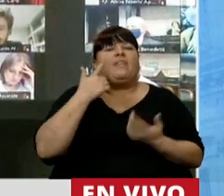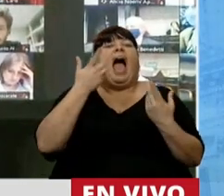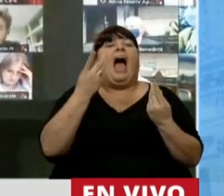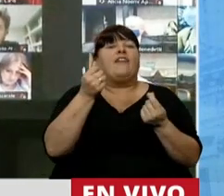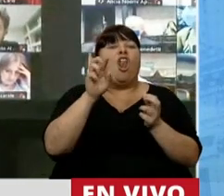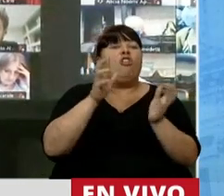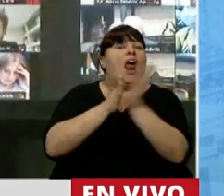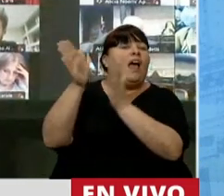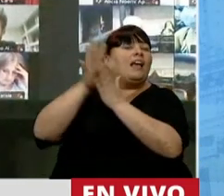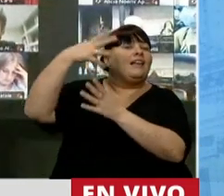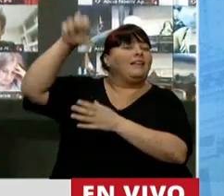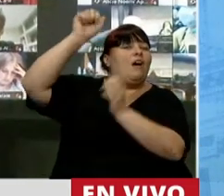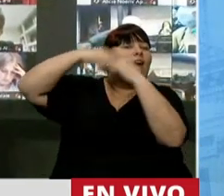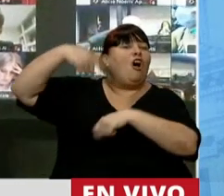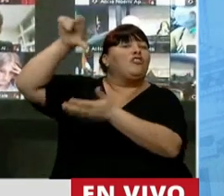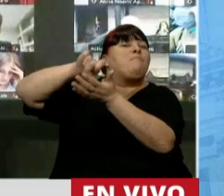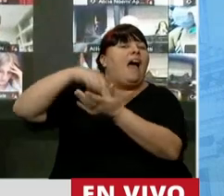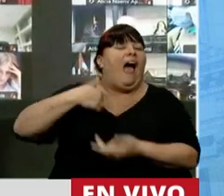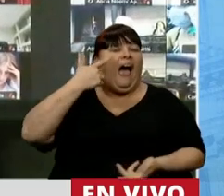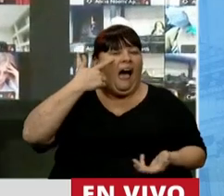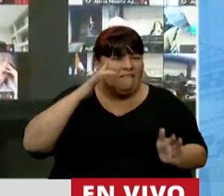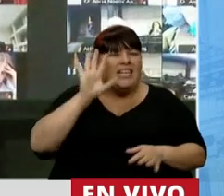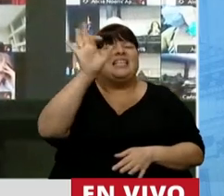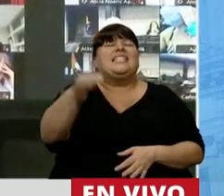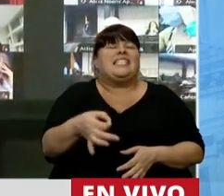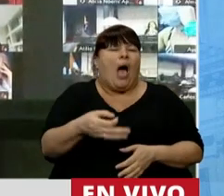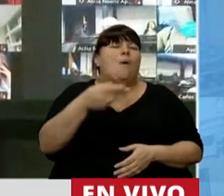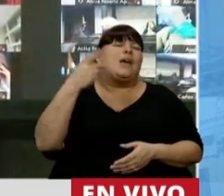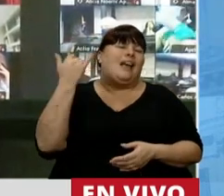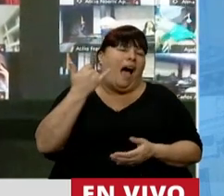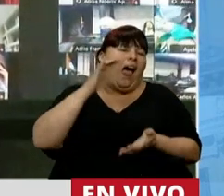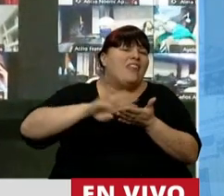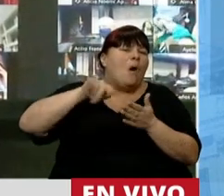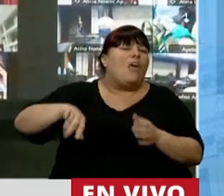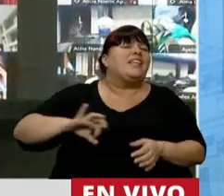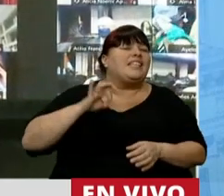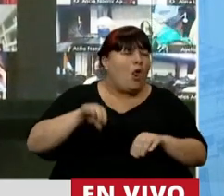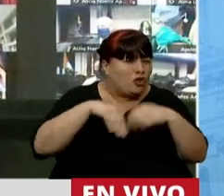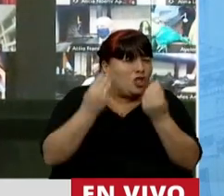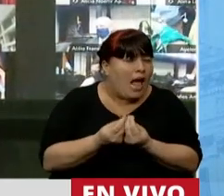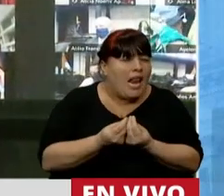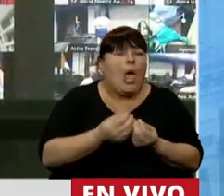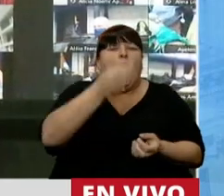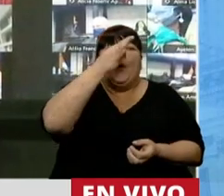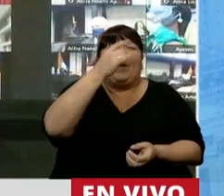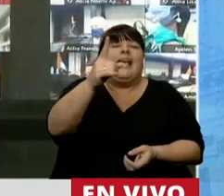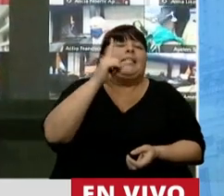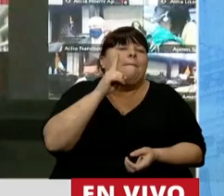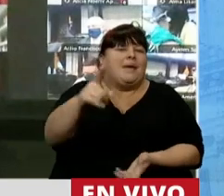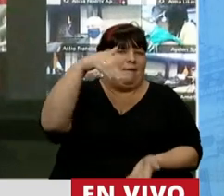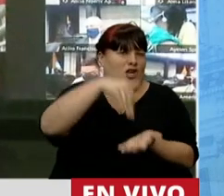fuga de capitales. ¿Saben cuánto han emitido de deuda en este año? 20 mil